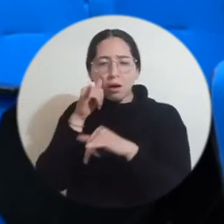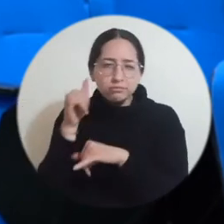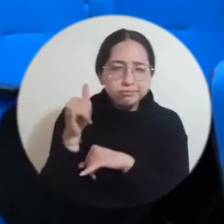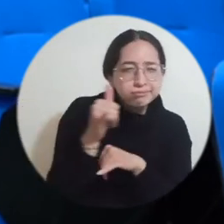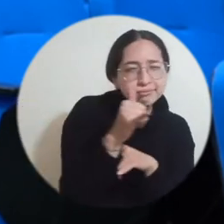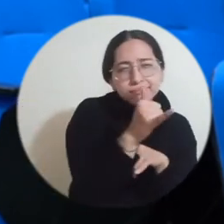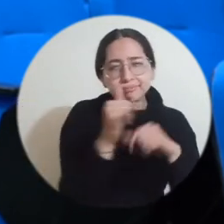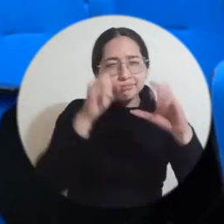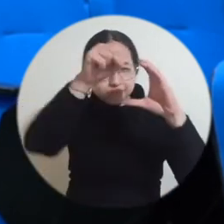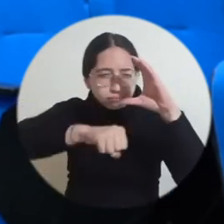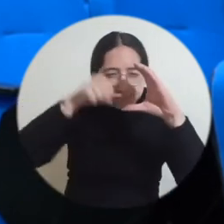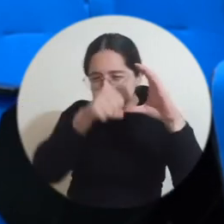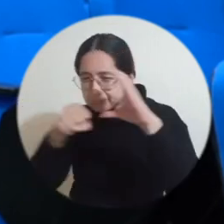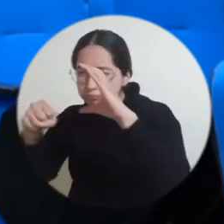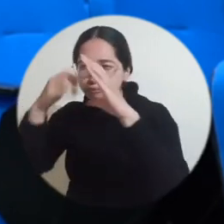empezara la pandemia,